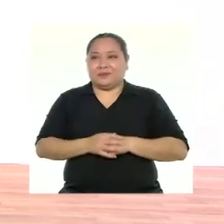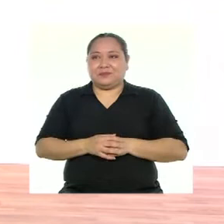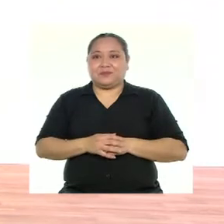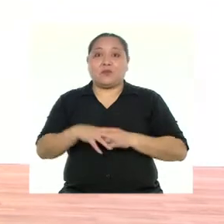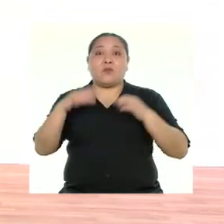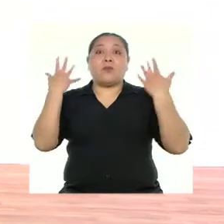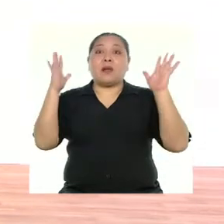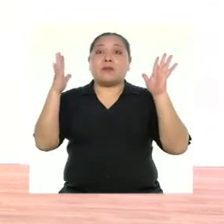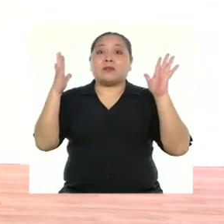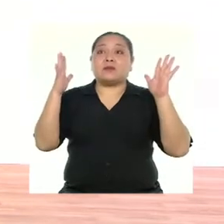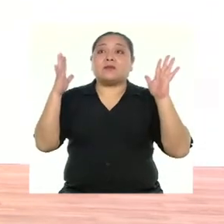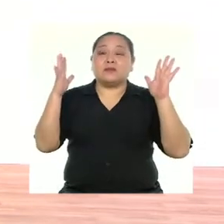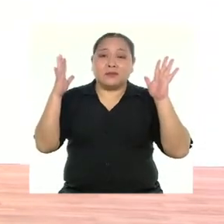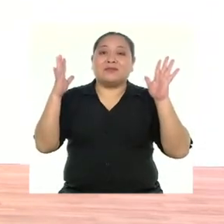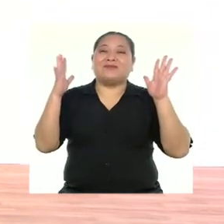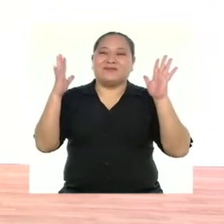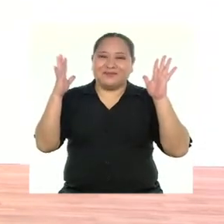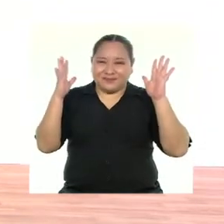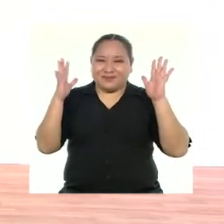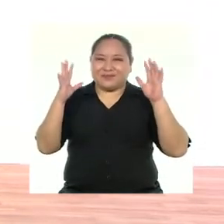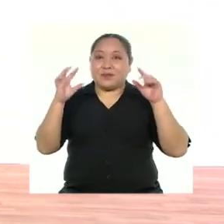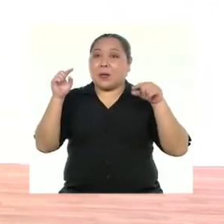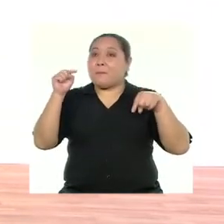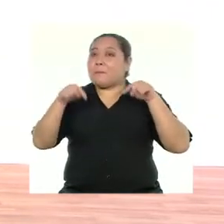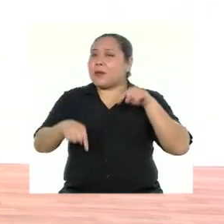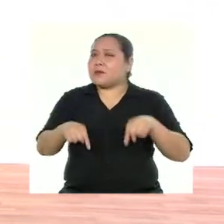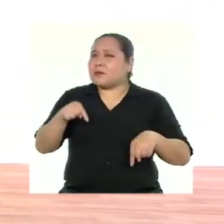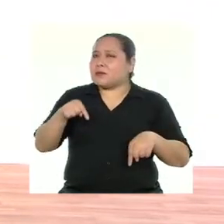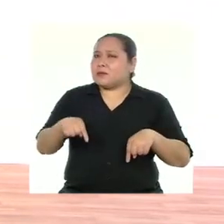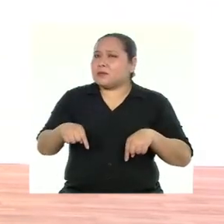Palmas. Pies.